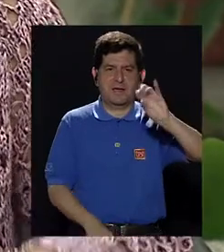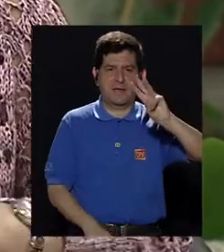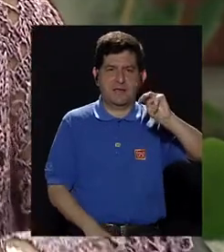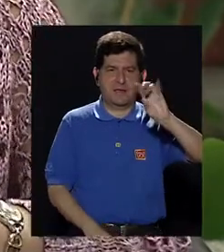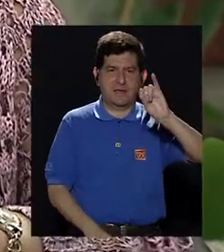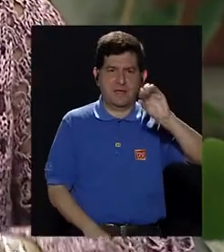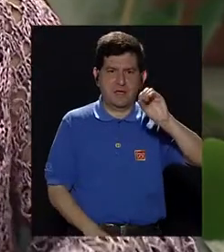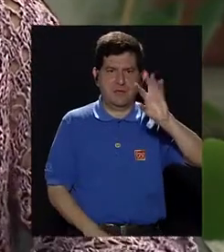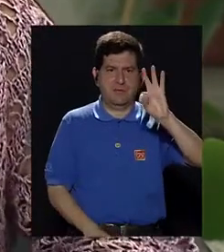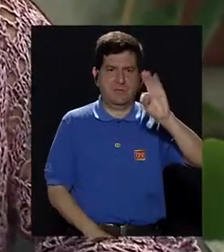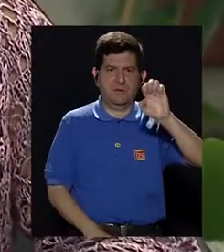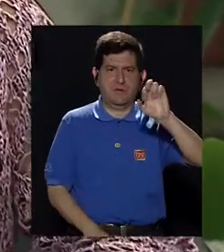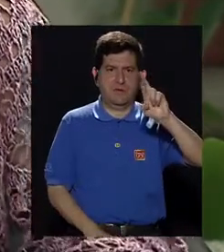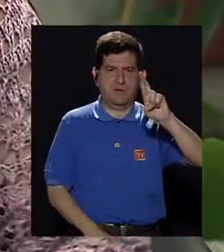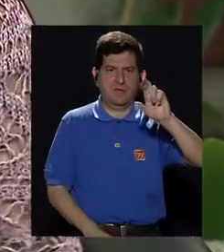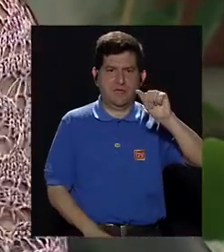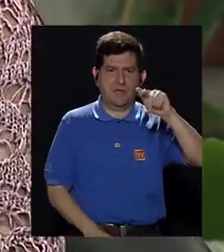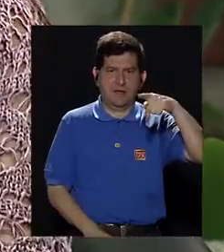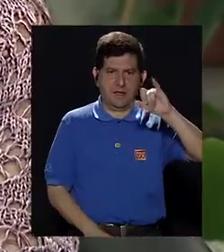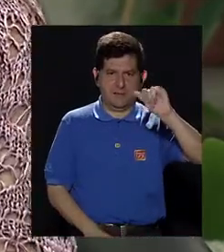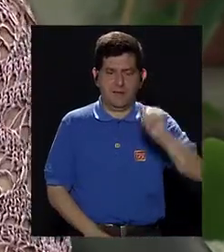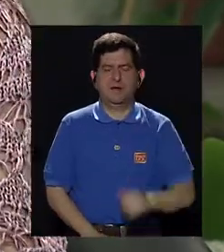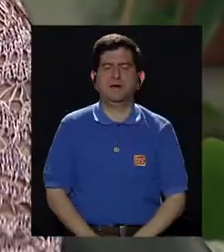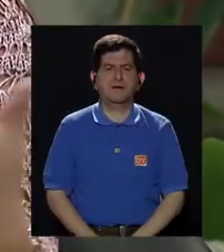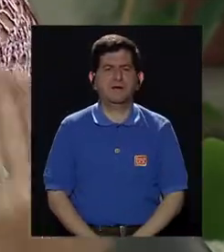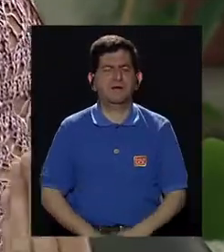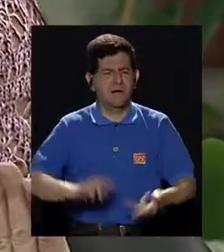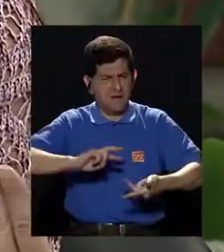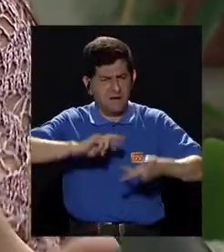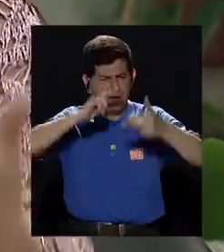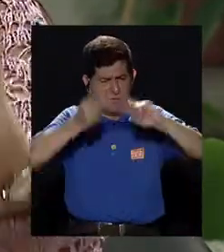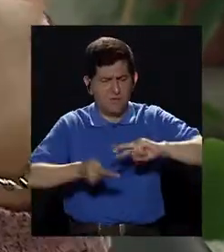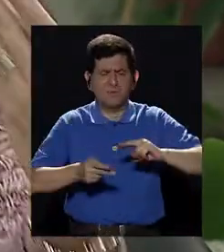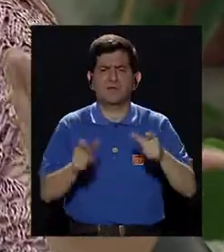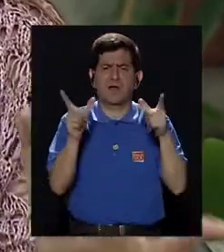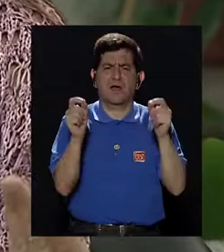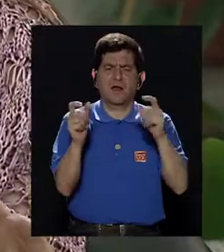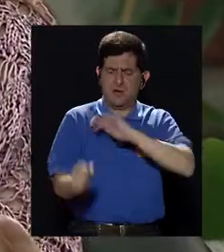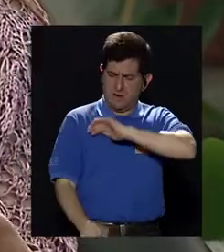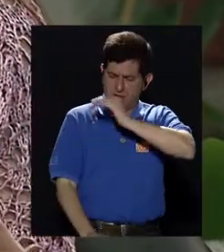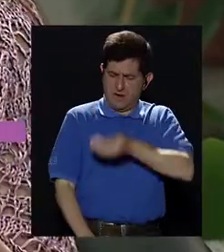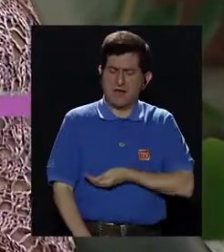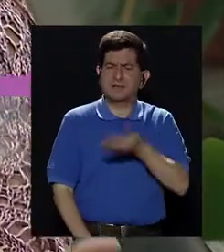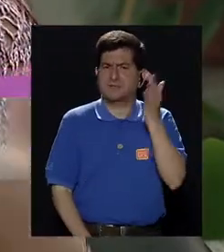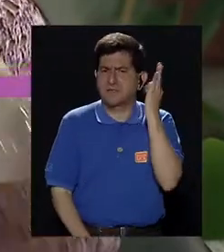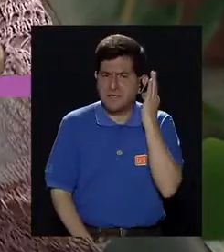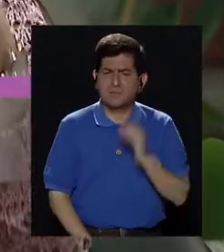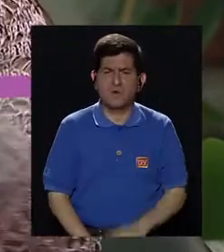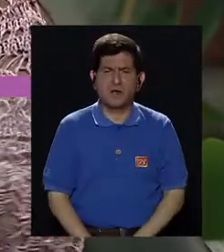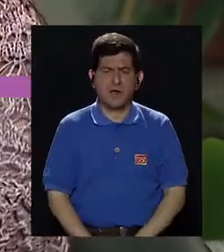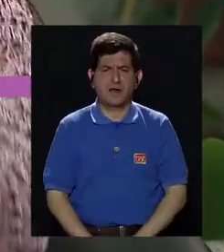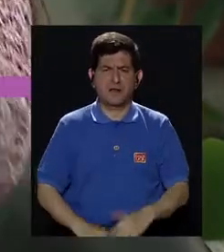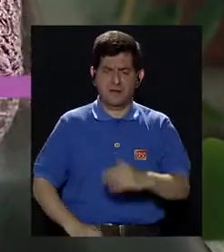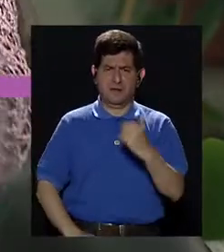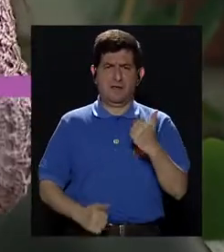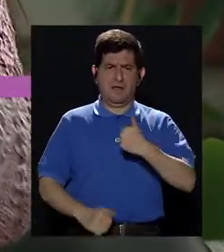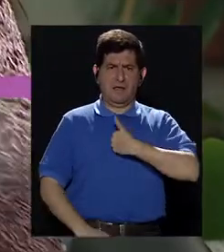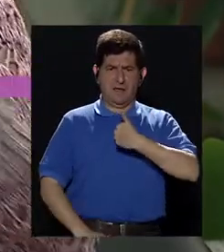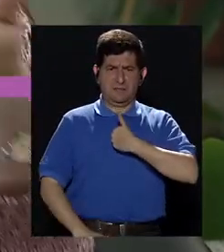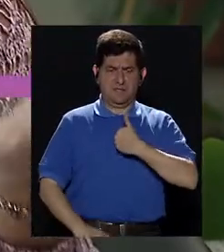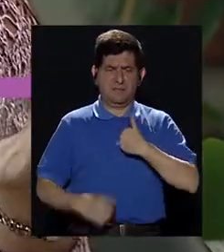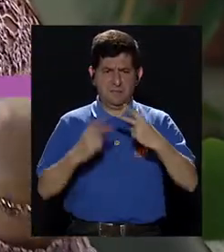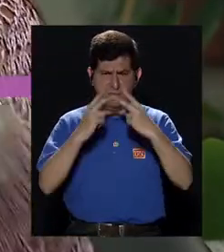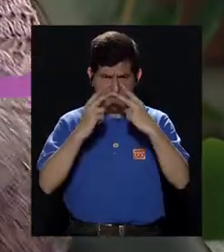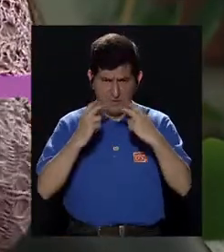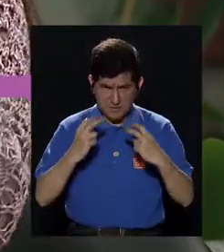Me gustaría también hacer énfasis, don Gonzalo, porque contrario a lo que sucede con el cáncer de mama en las mujeres, que hay el autoexamen, o bueno, incluso